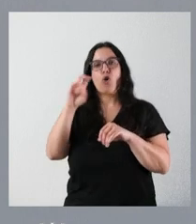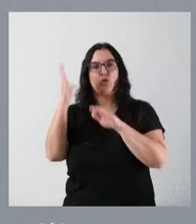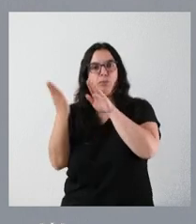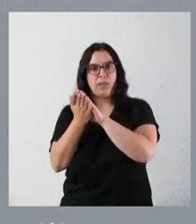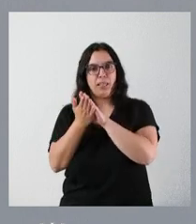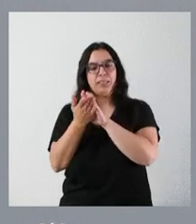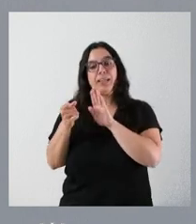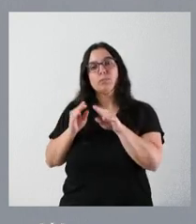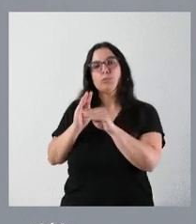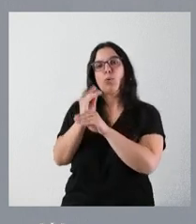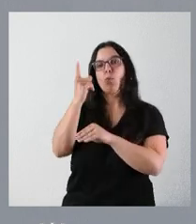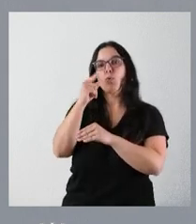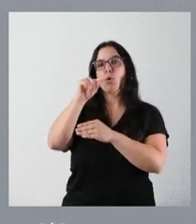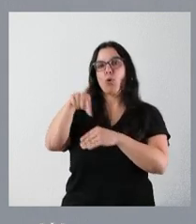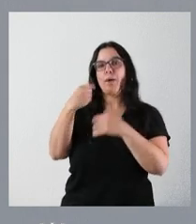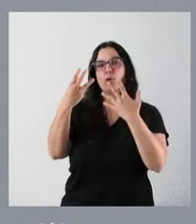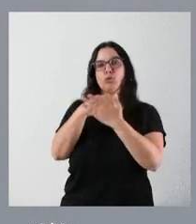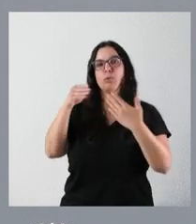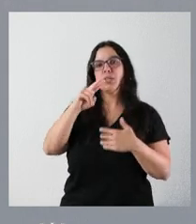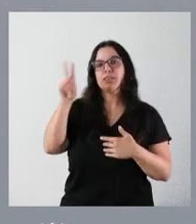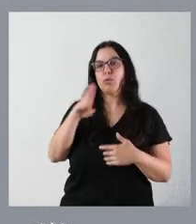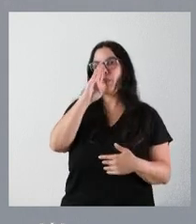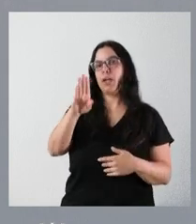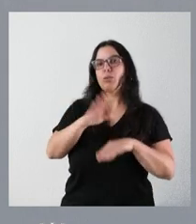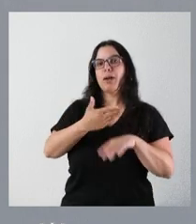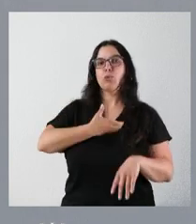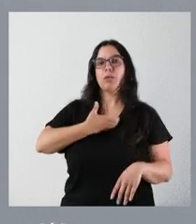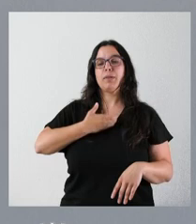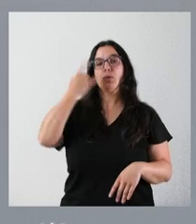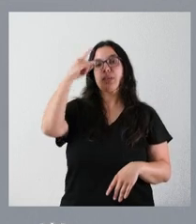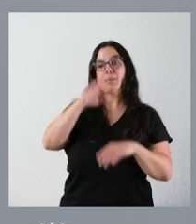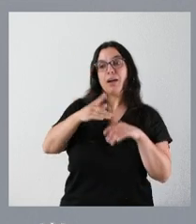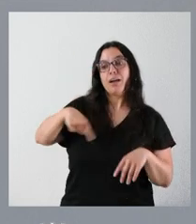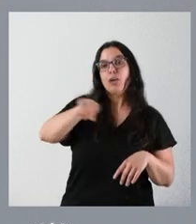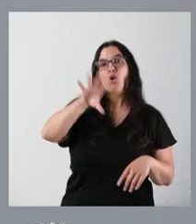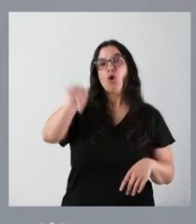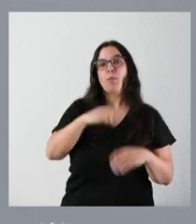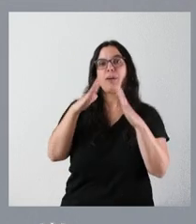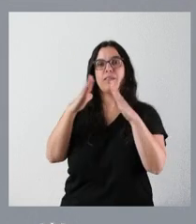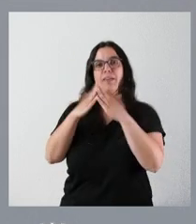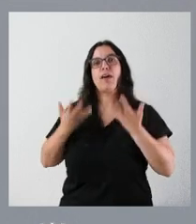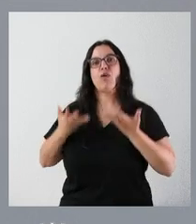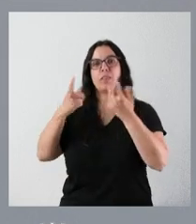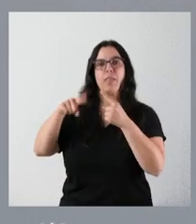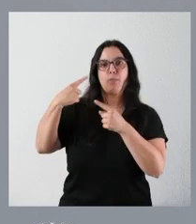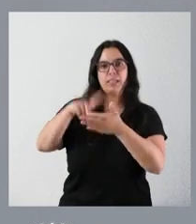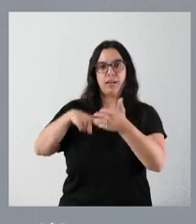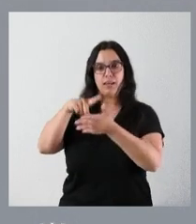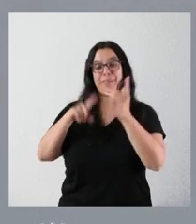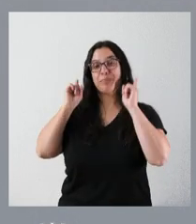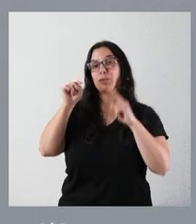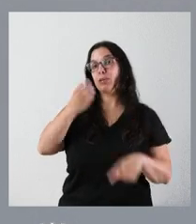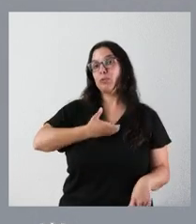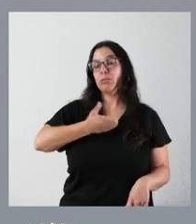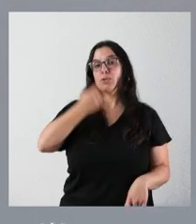es una subvención de 1,8 millones de euros que se otorga al Ayuntamiento de Salamanca para la compra de viviendas dirigidas a alquiler. En este caso, el Ayuntamiento de